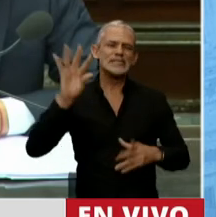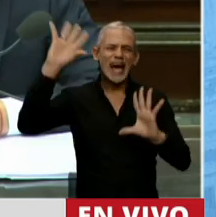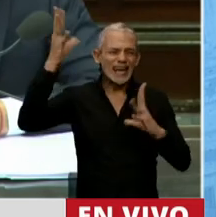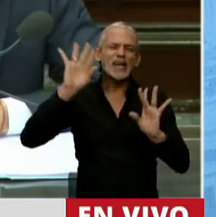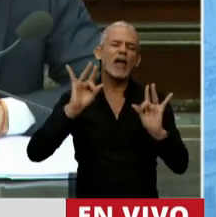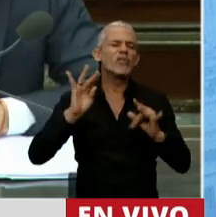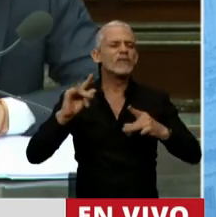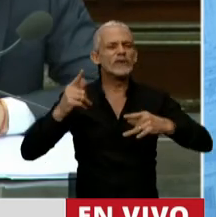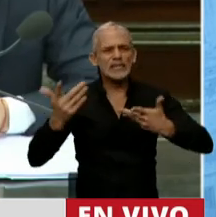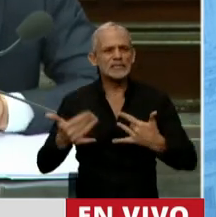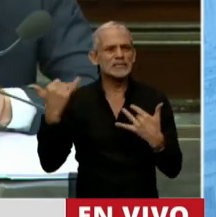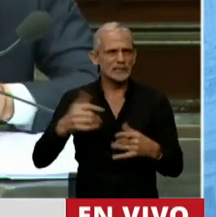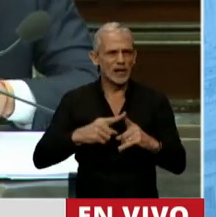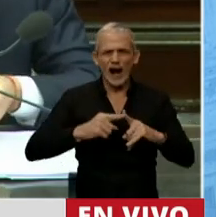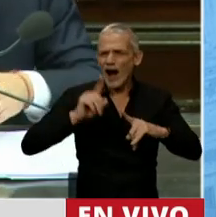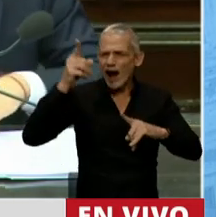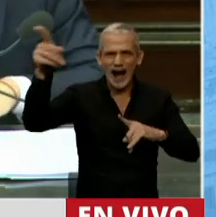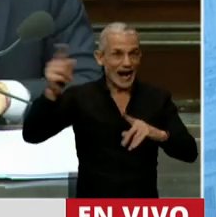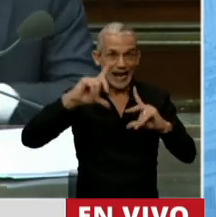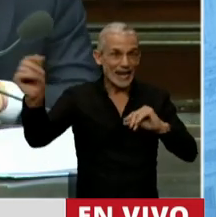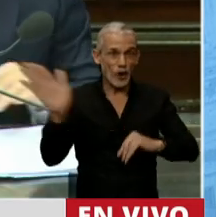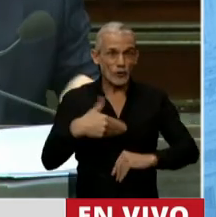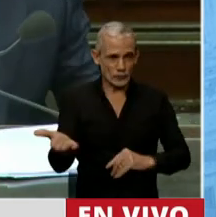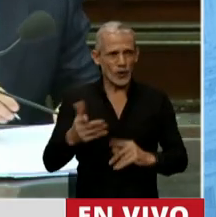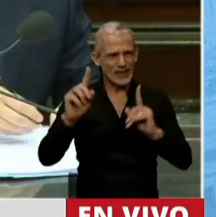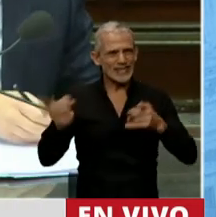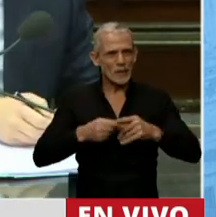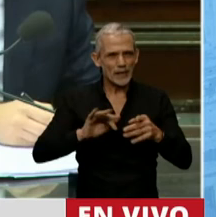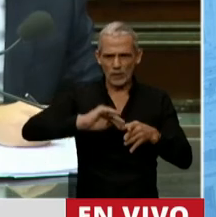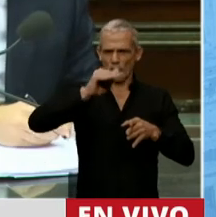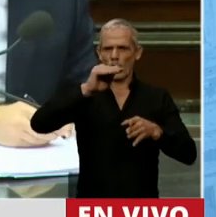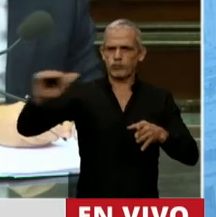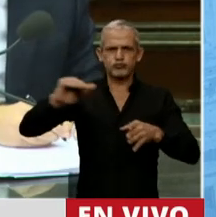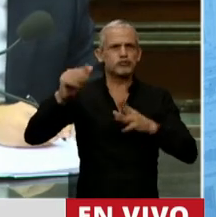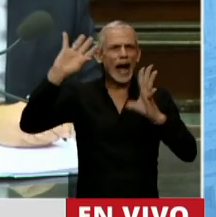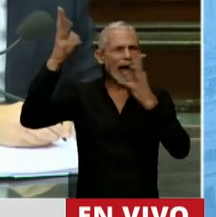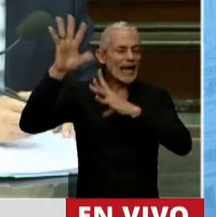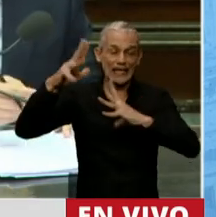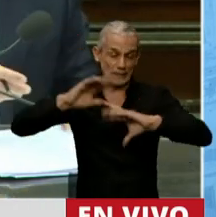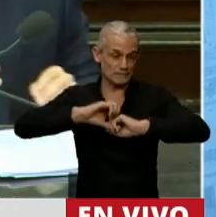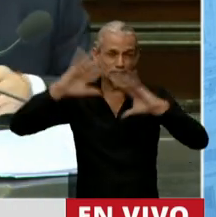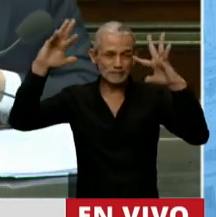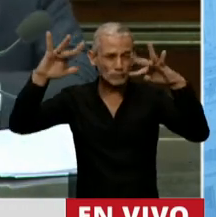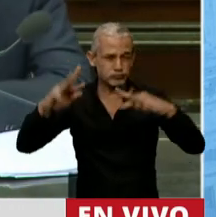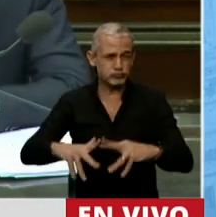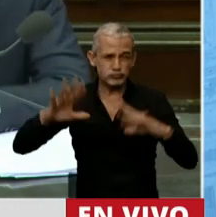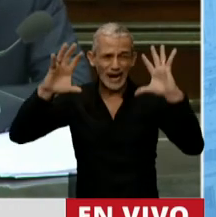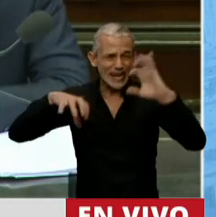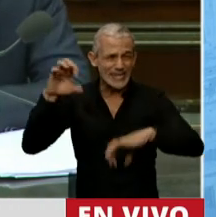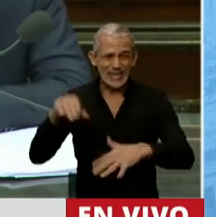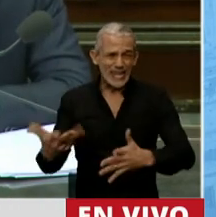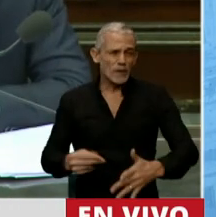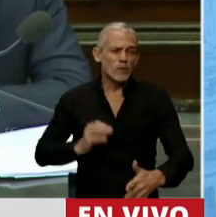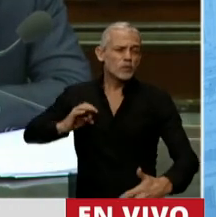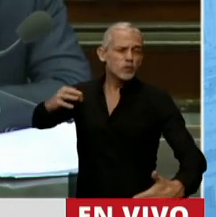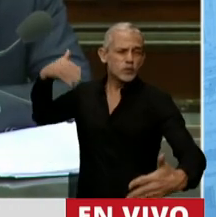difícil, con distancias largas, y nos ha golpeado en la meseta con un clima tremendo, con nevadas enormes, como hacía